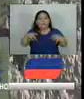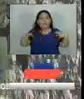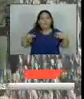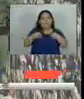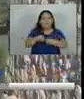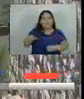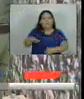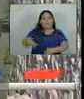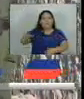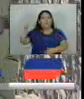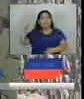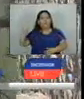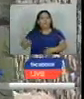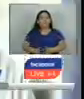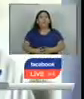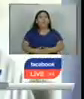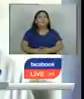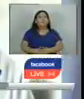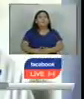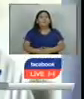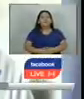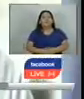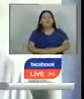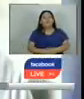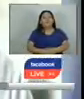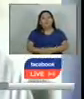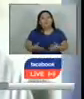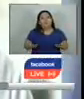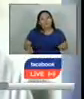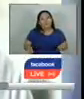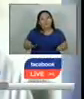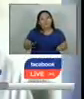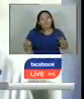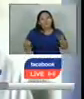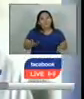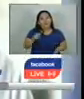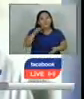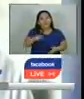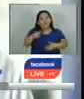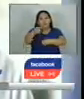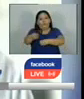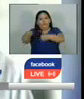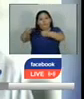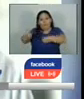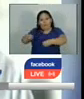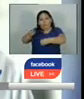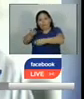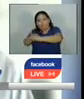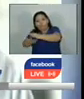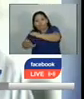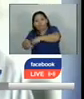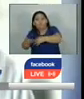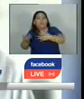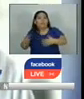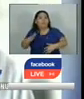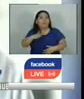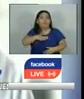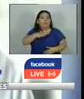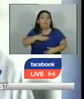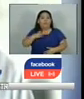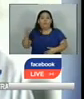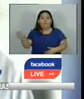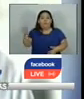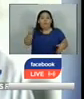el Condado Angelino. Parece que el Departamento de Inmigración ha dispuesto a miles de